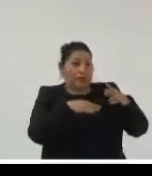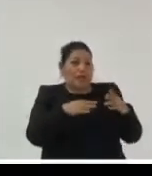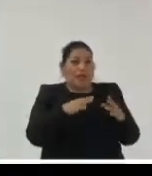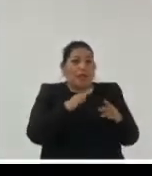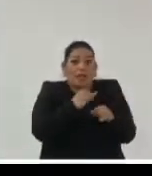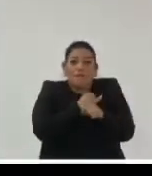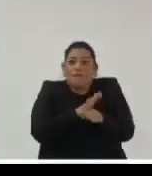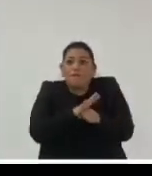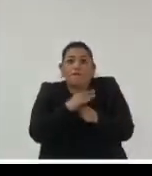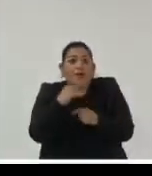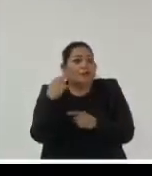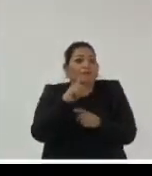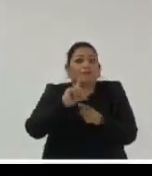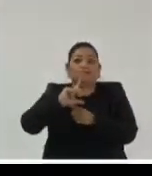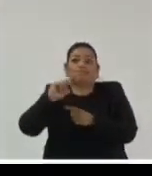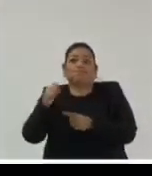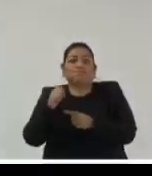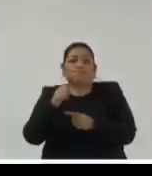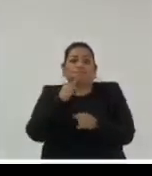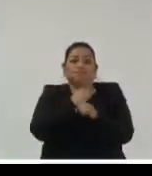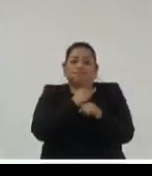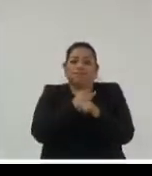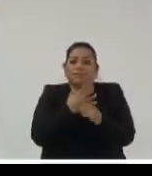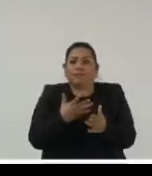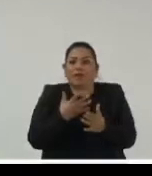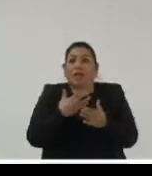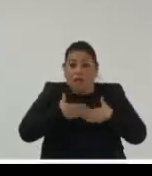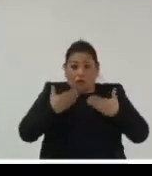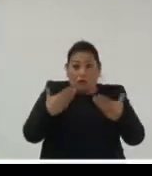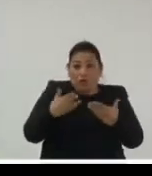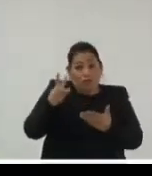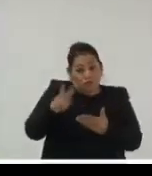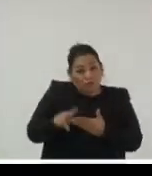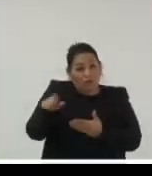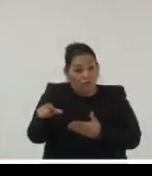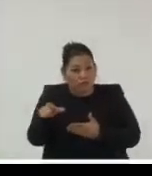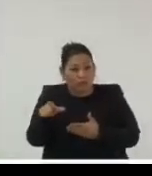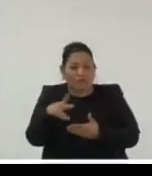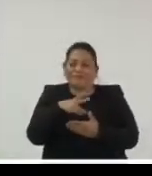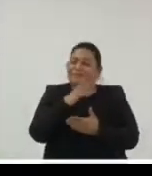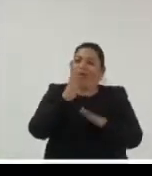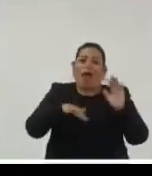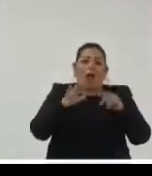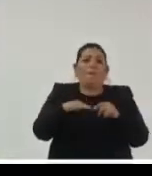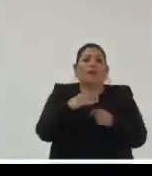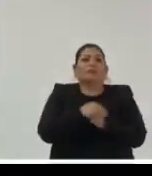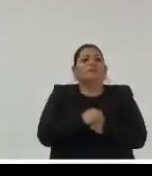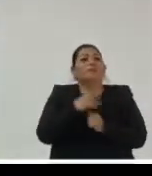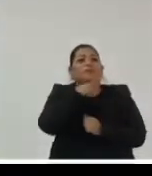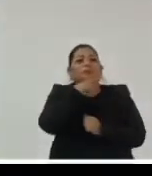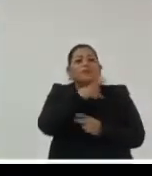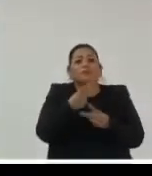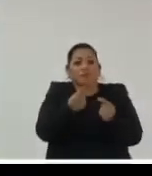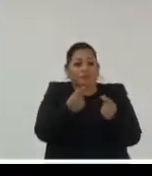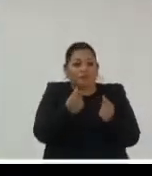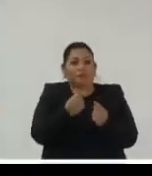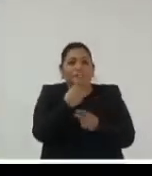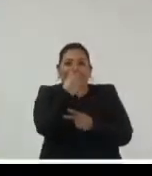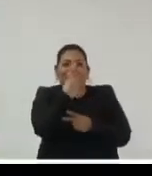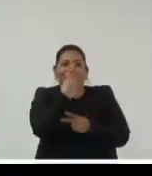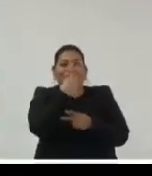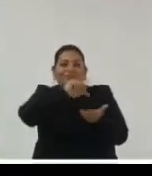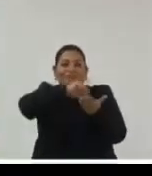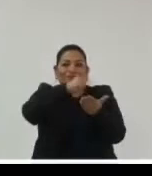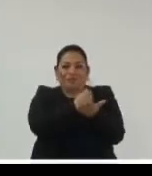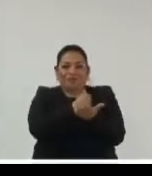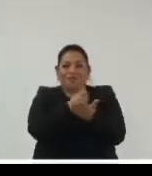y no necesariamente esas fuentes son siempre confiables o siempre están bajo nuestro control para ir más rápido dos enanos que vienen de otros